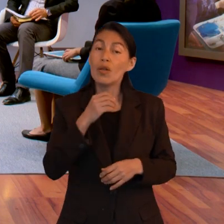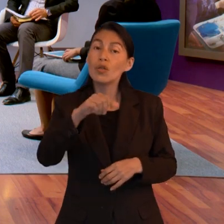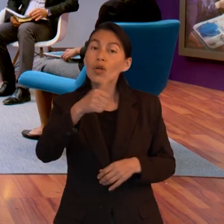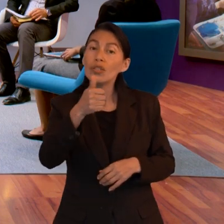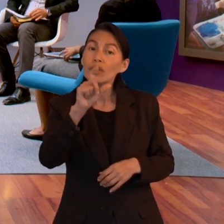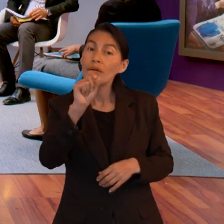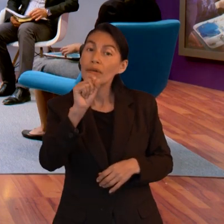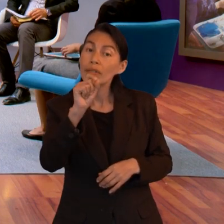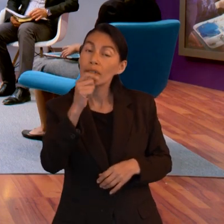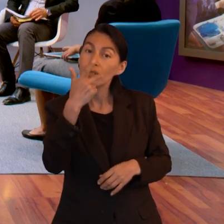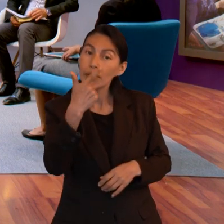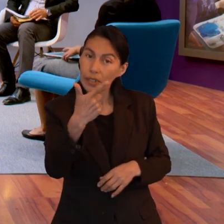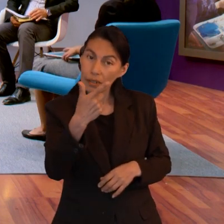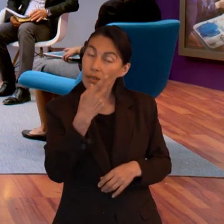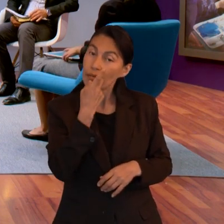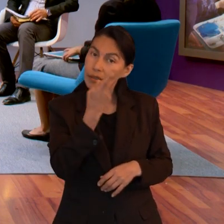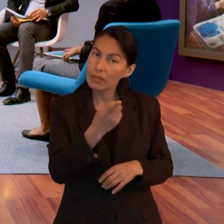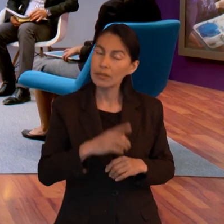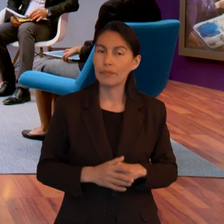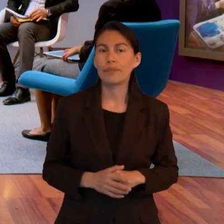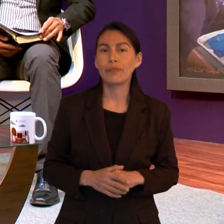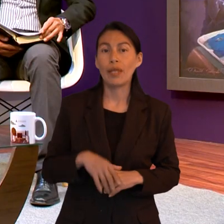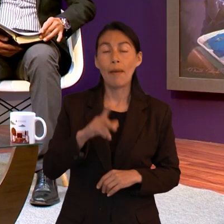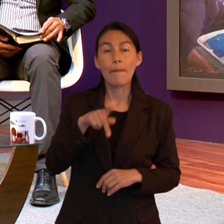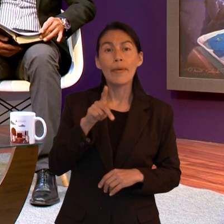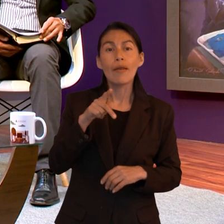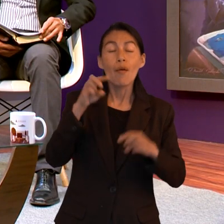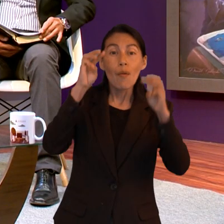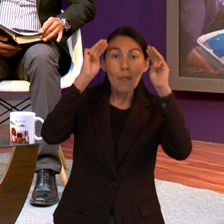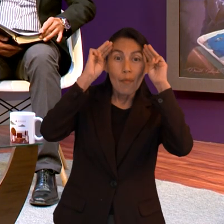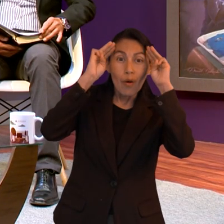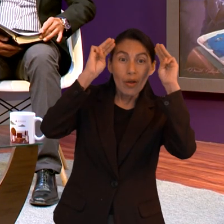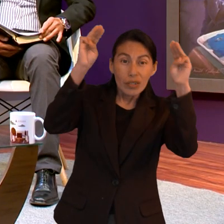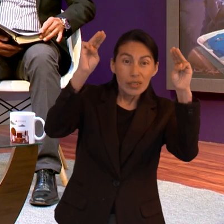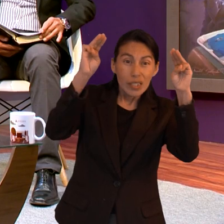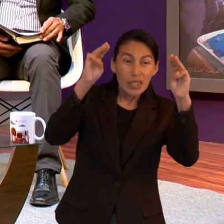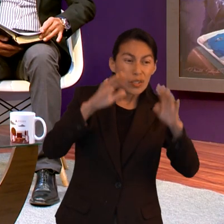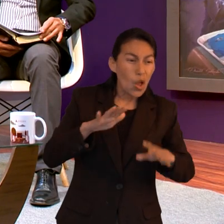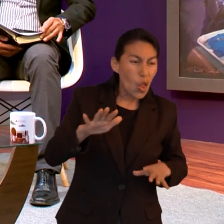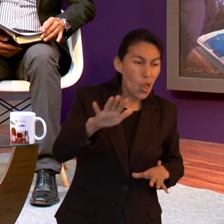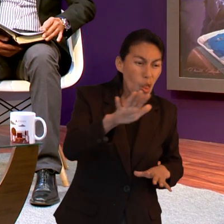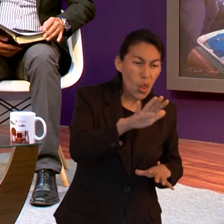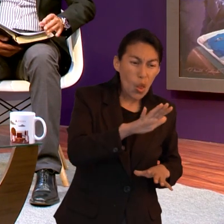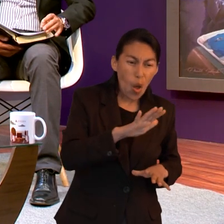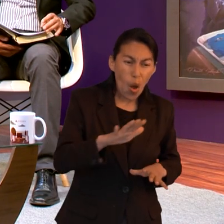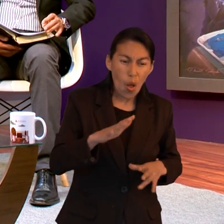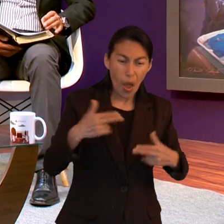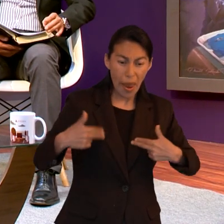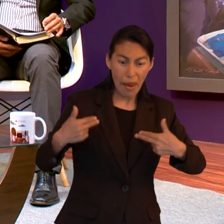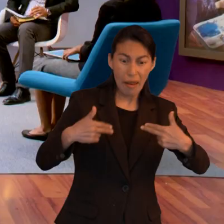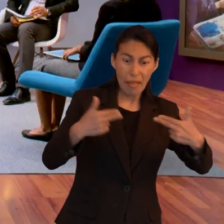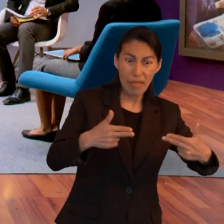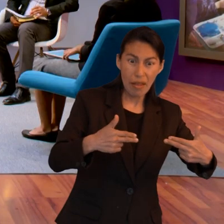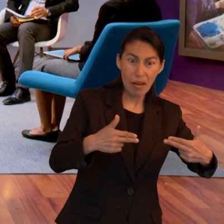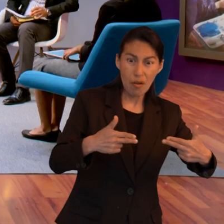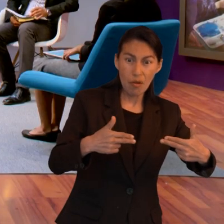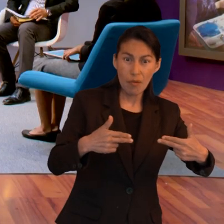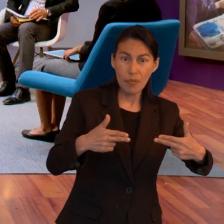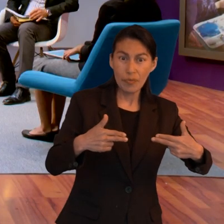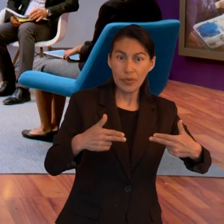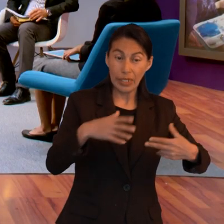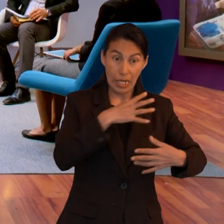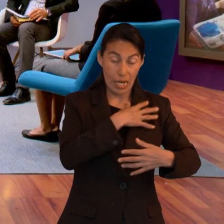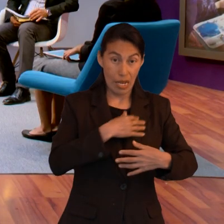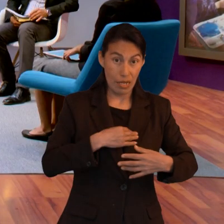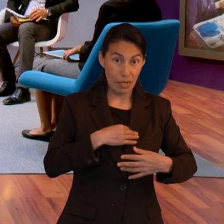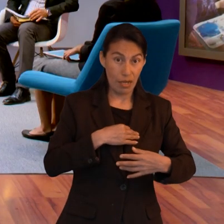a la ira del rey dice Hebreos 11 a 27 y sin embargo el acto más significativo de